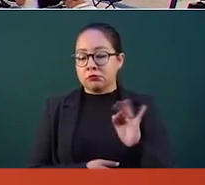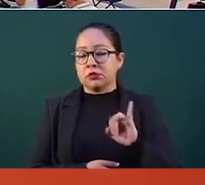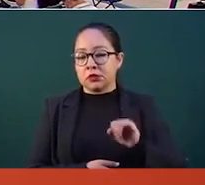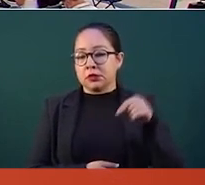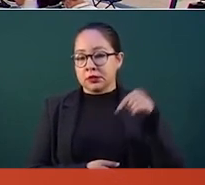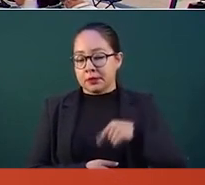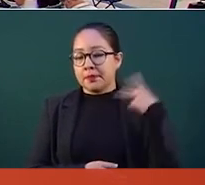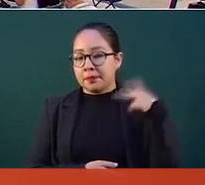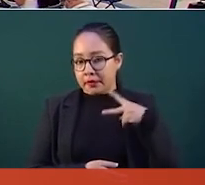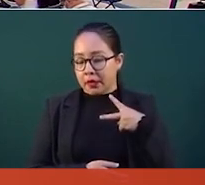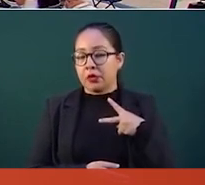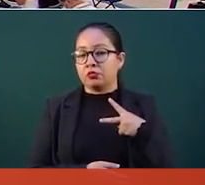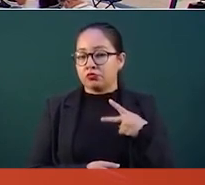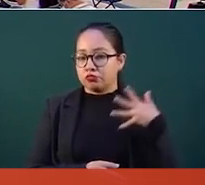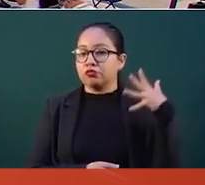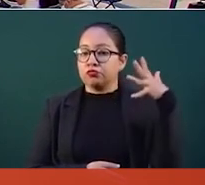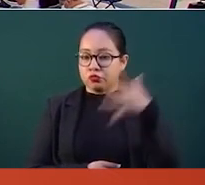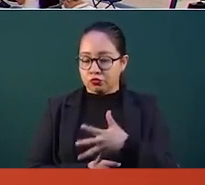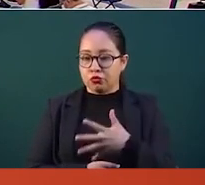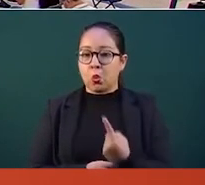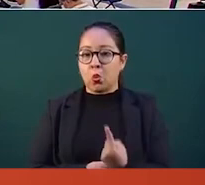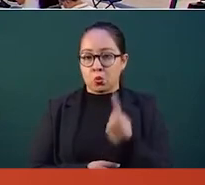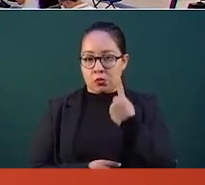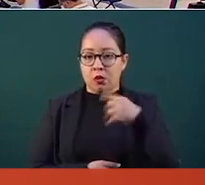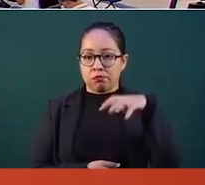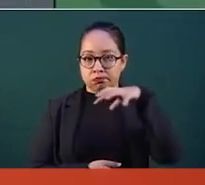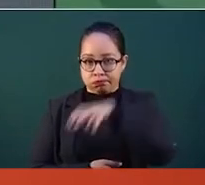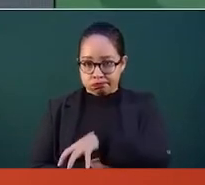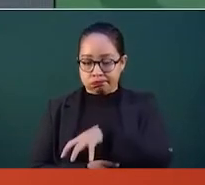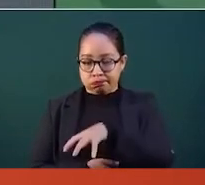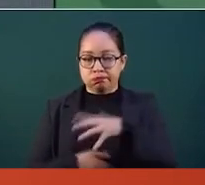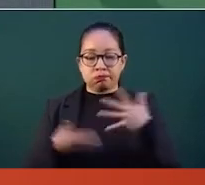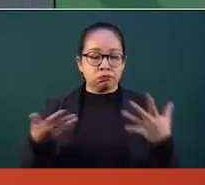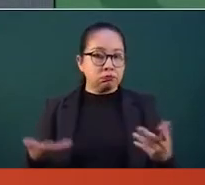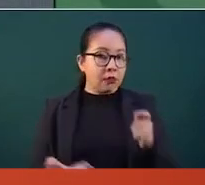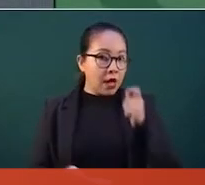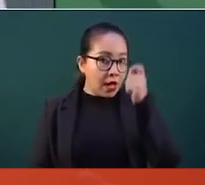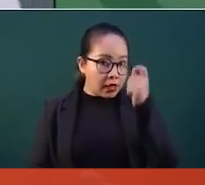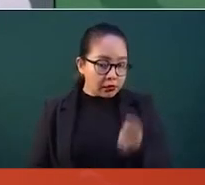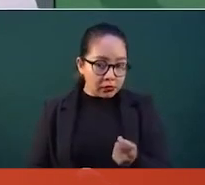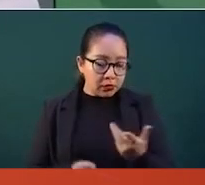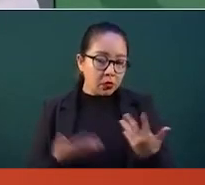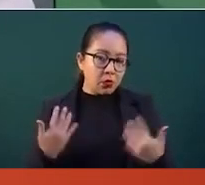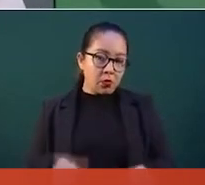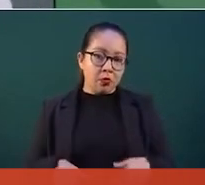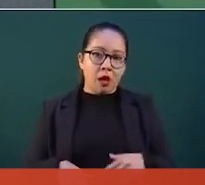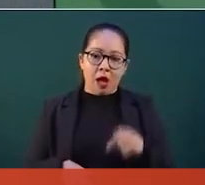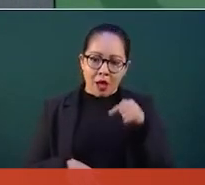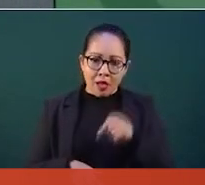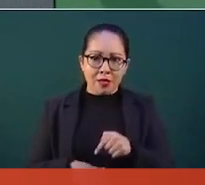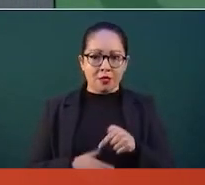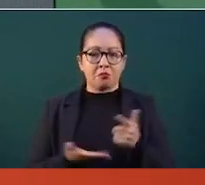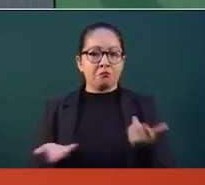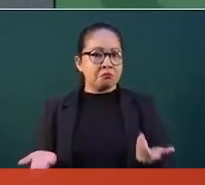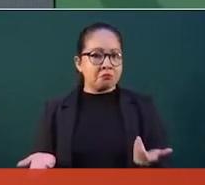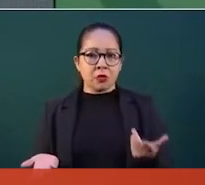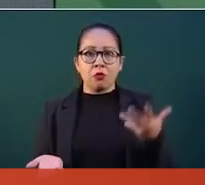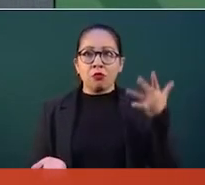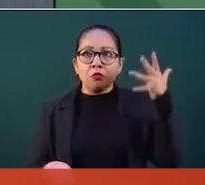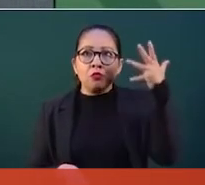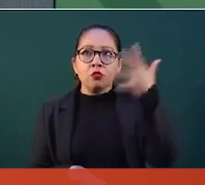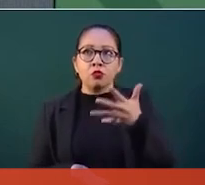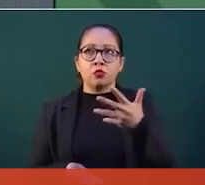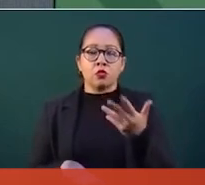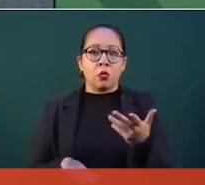haya una instalación. Esto significa un lugar para que llegue